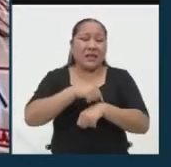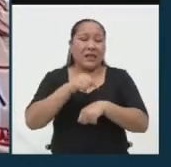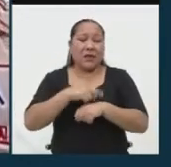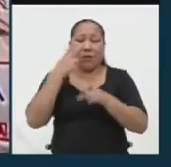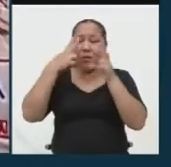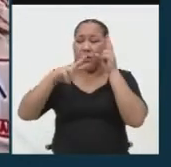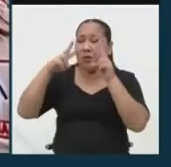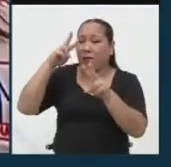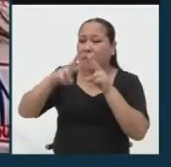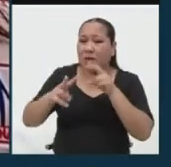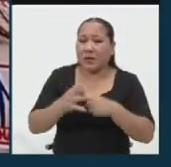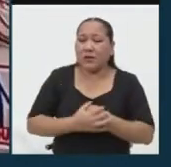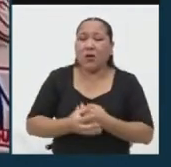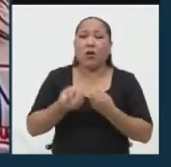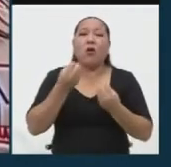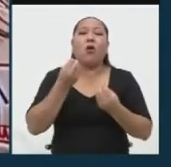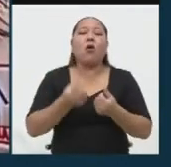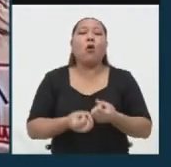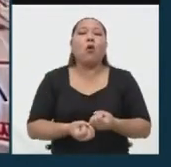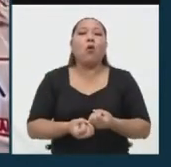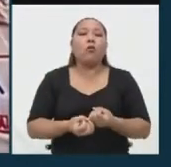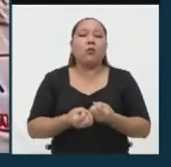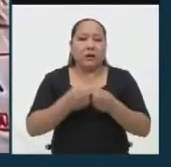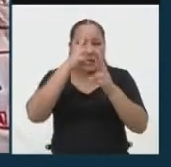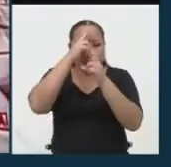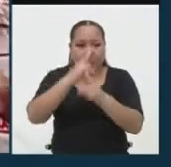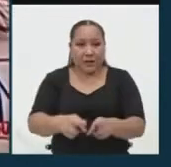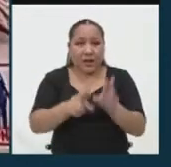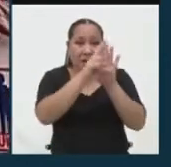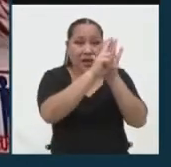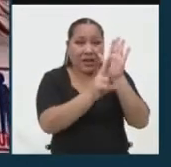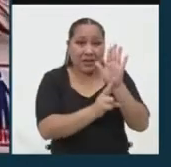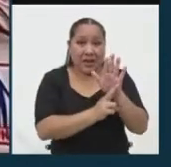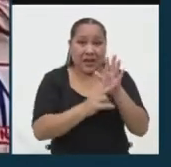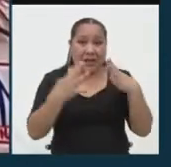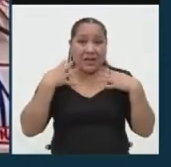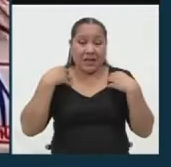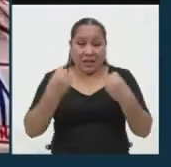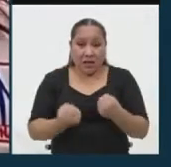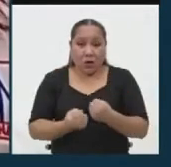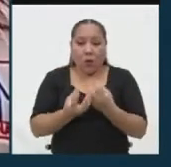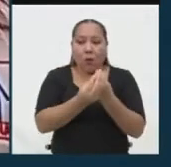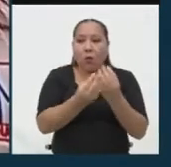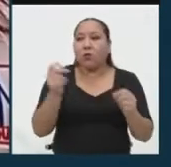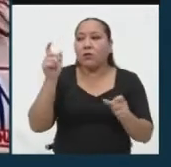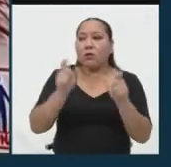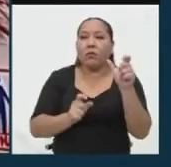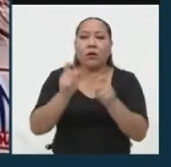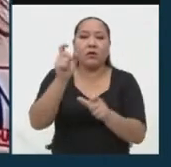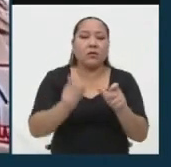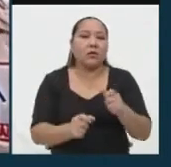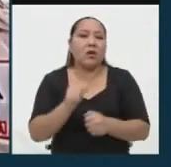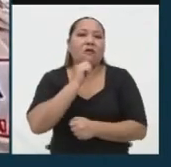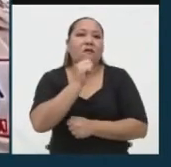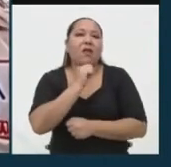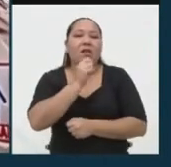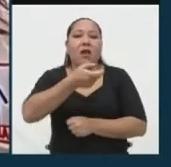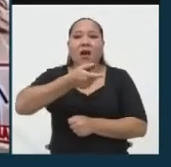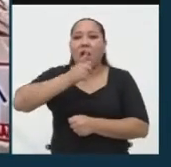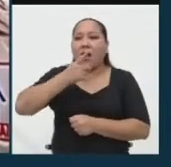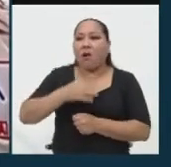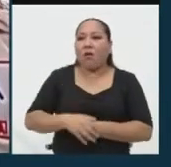ha habido reflejado el cumplir el protocolo. Muchos pobladores están en falta de agua,